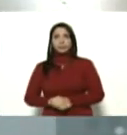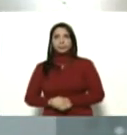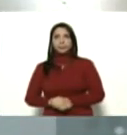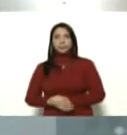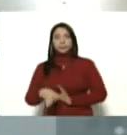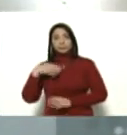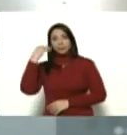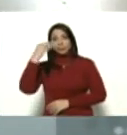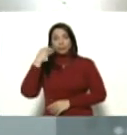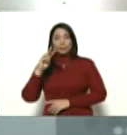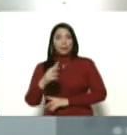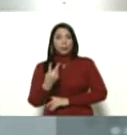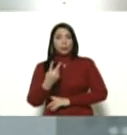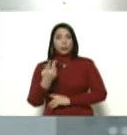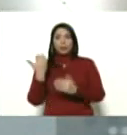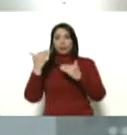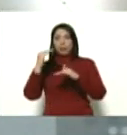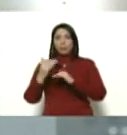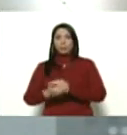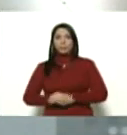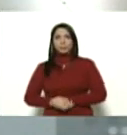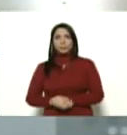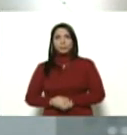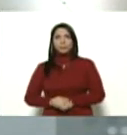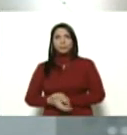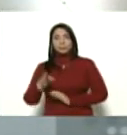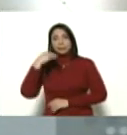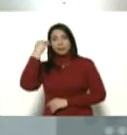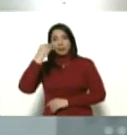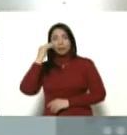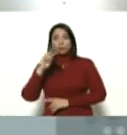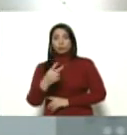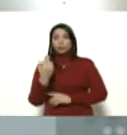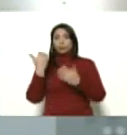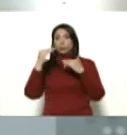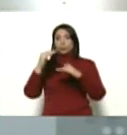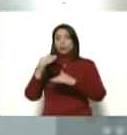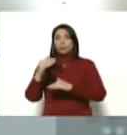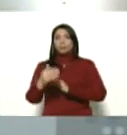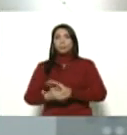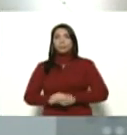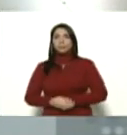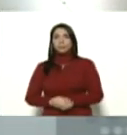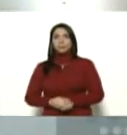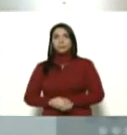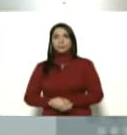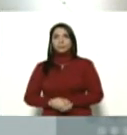Pensando en la segunda etapa, pensando en la segunda etapa, señora vicepresidenta,